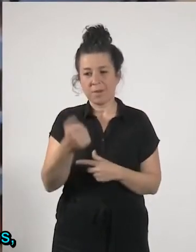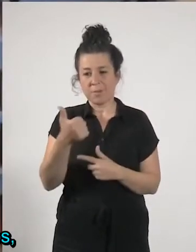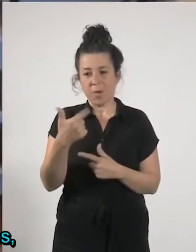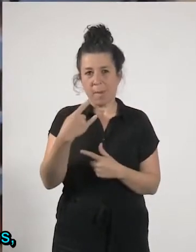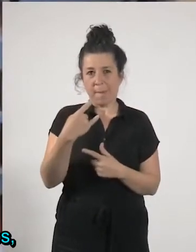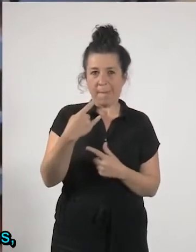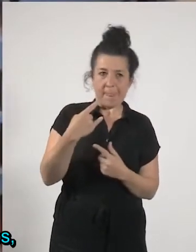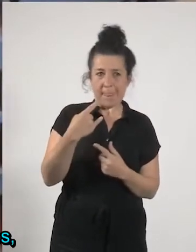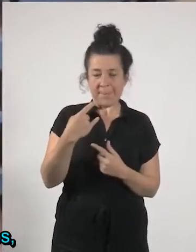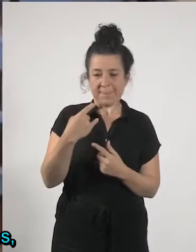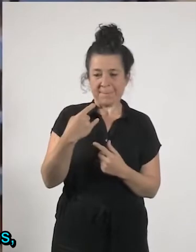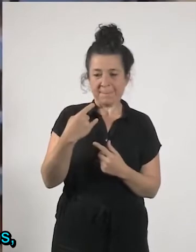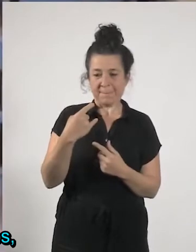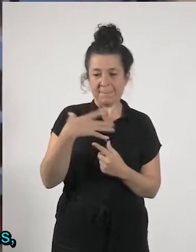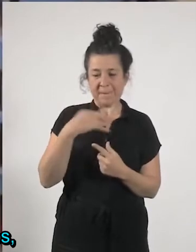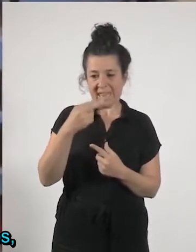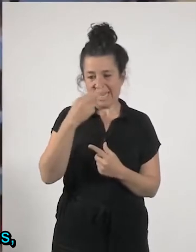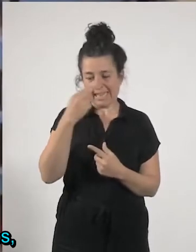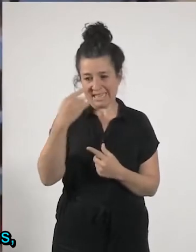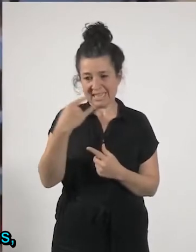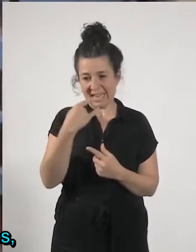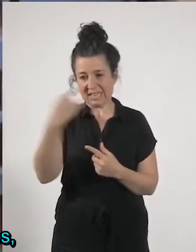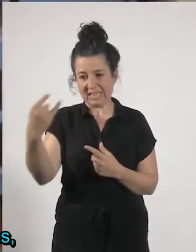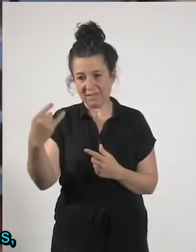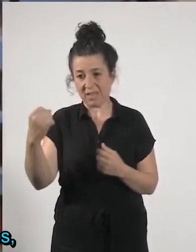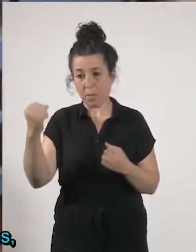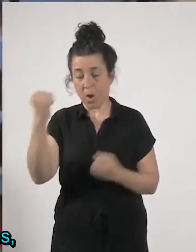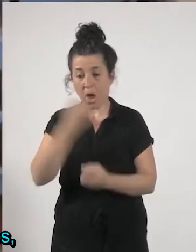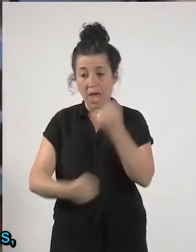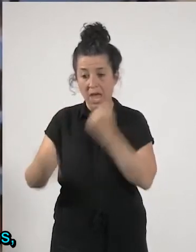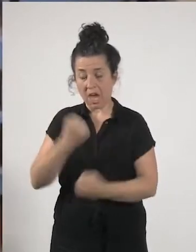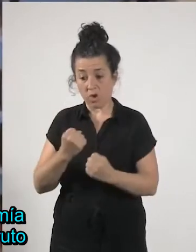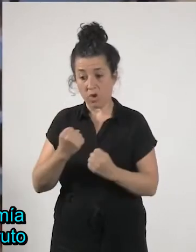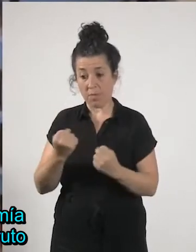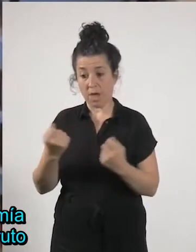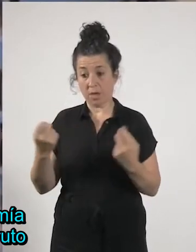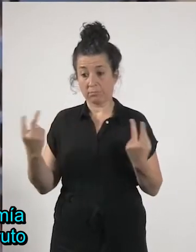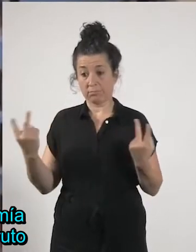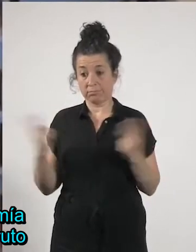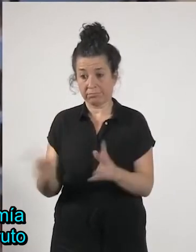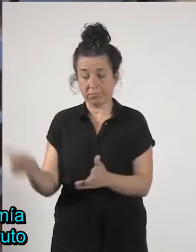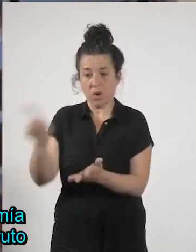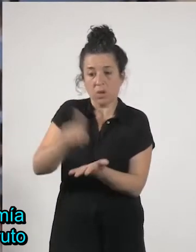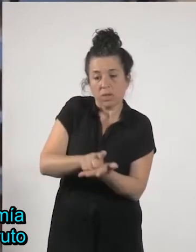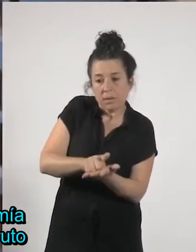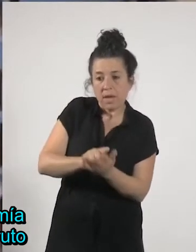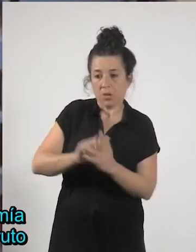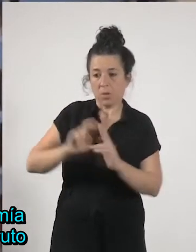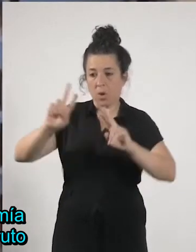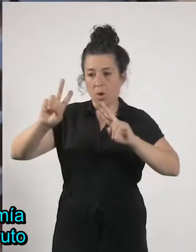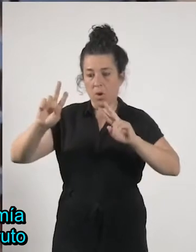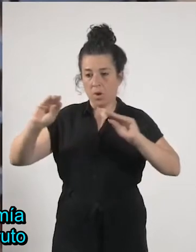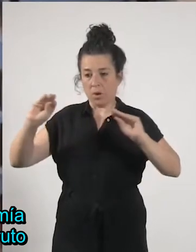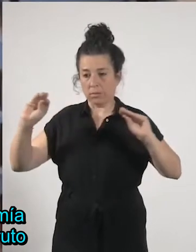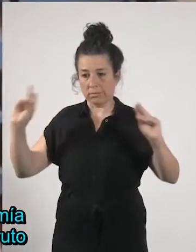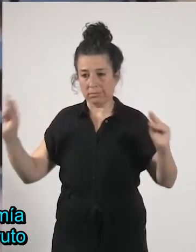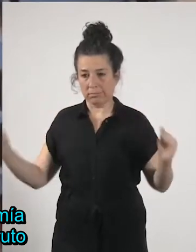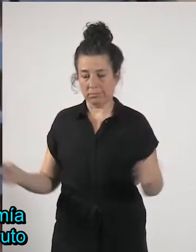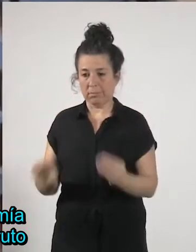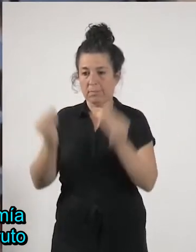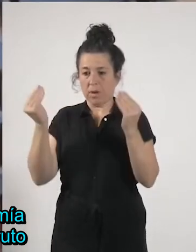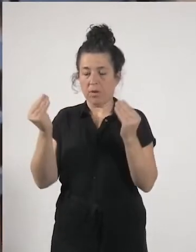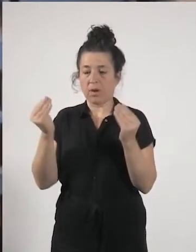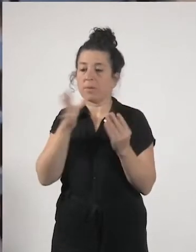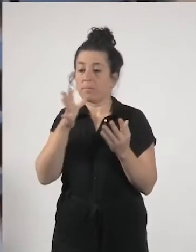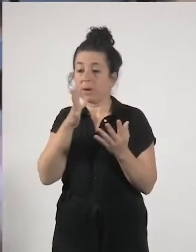reactivar la economía y reactivar los sectores económicos porque claro como todo en economía se explica por el producto